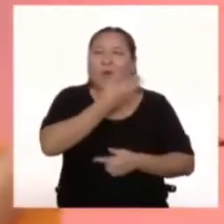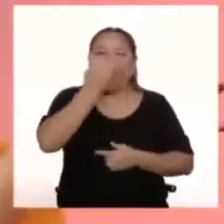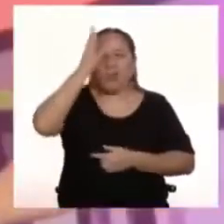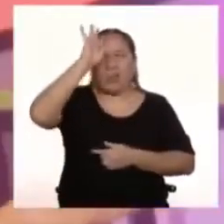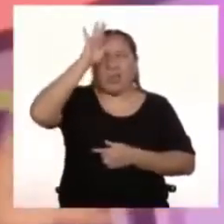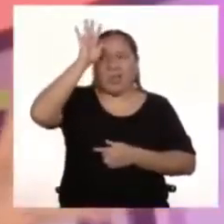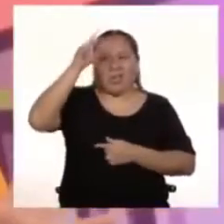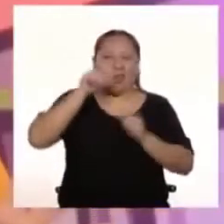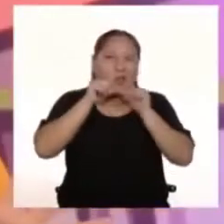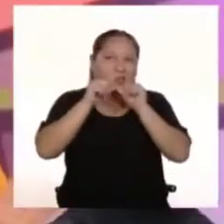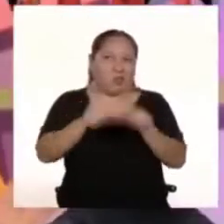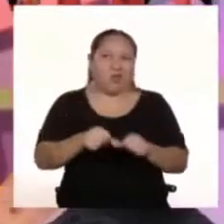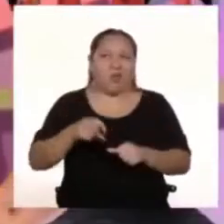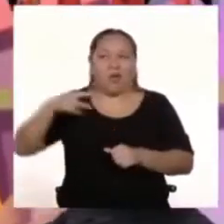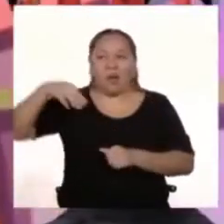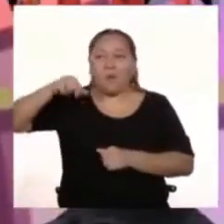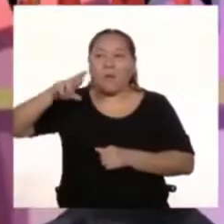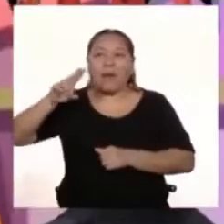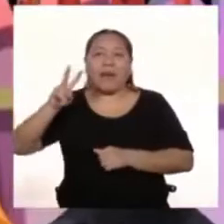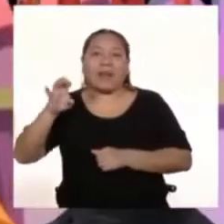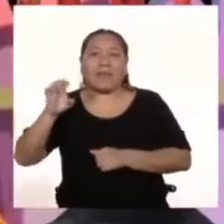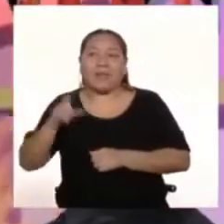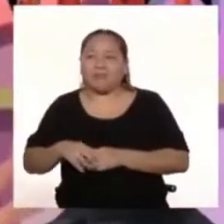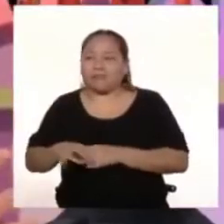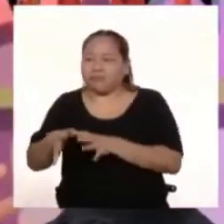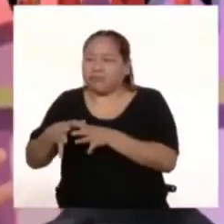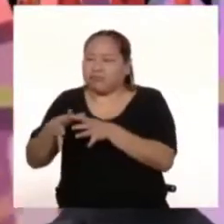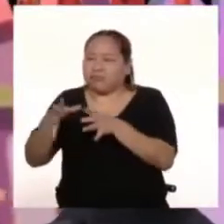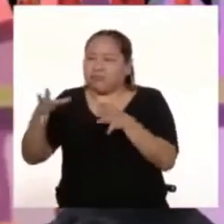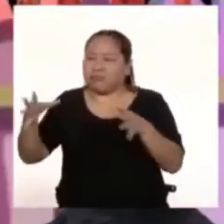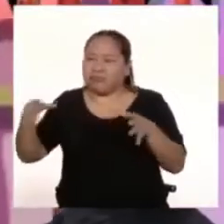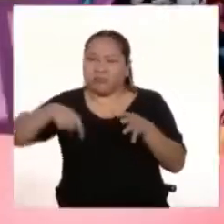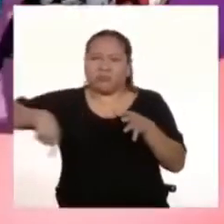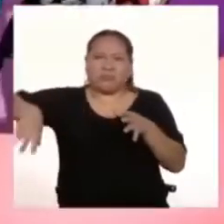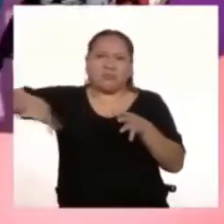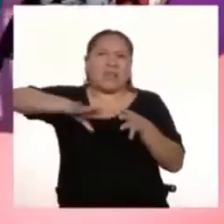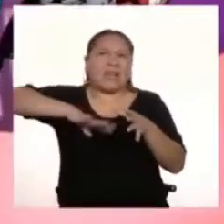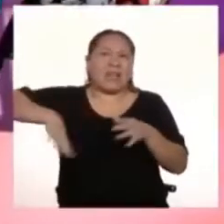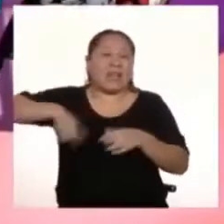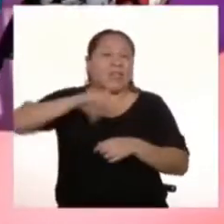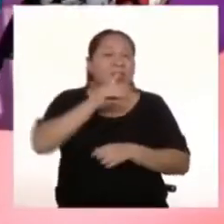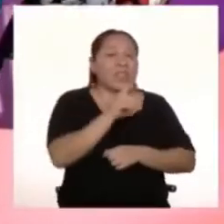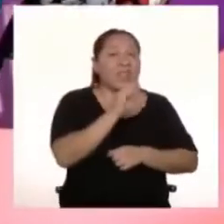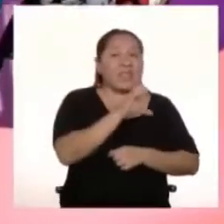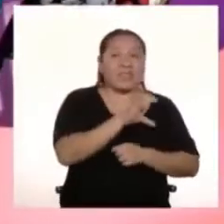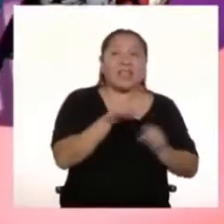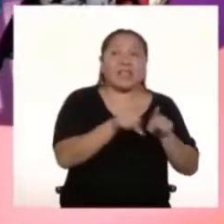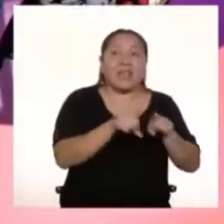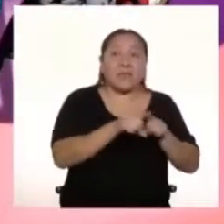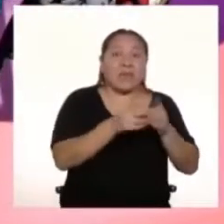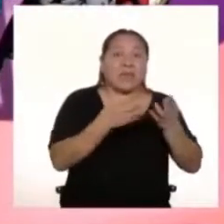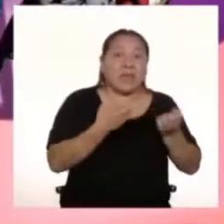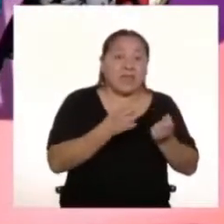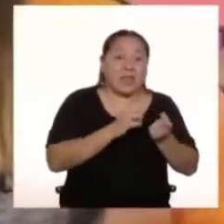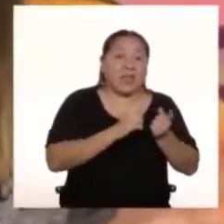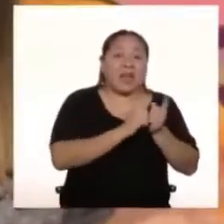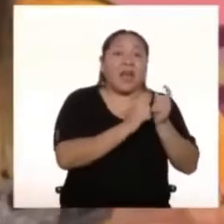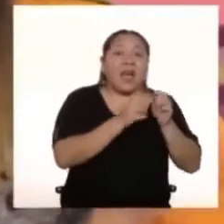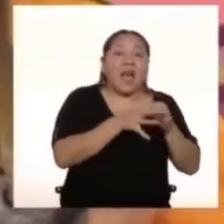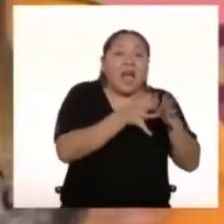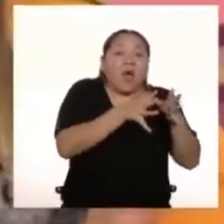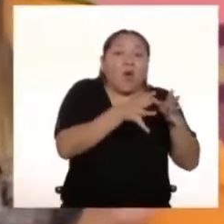seguir creando Marvel ha tejido Un universo inmenso Nunca antes visto Y DC planea hacer lo mismo En los próximos años